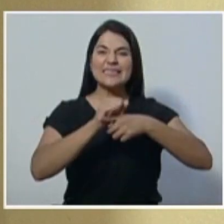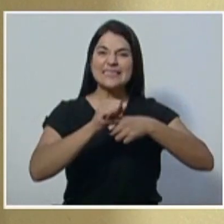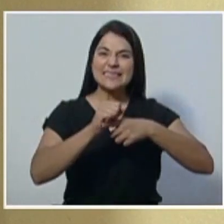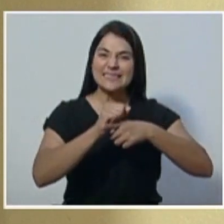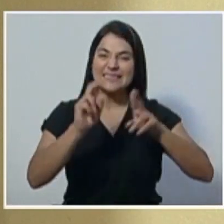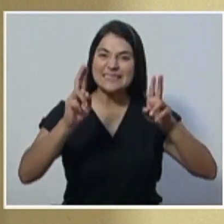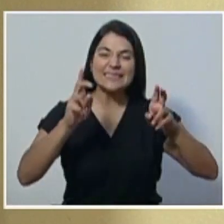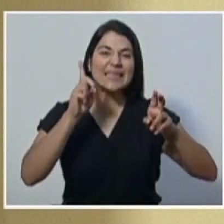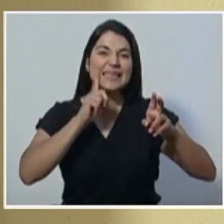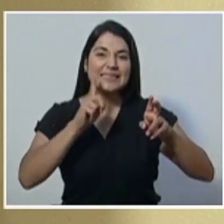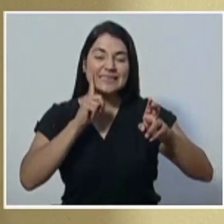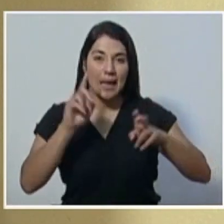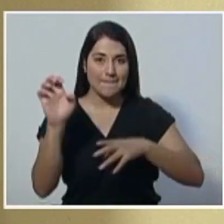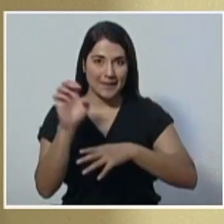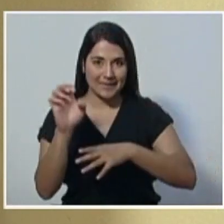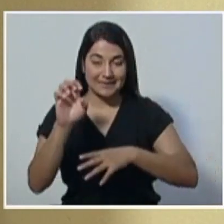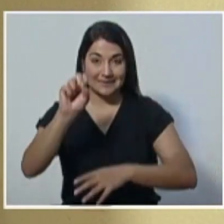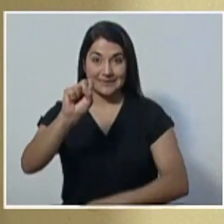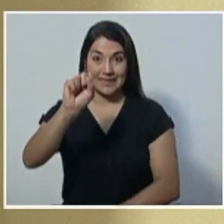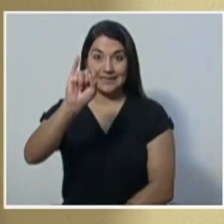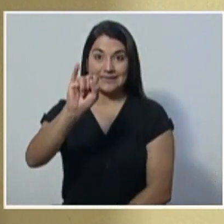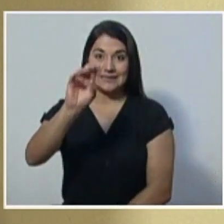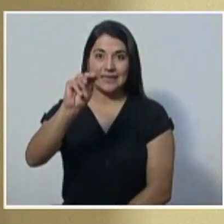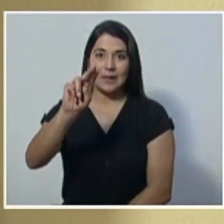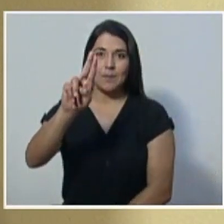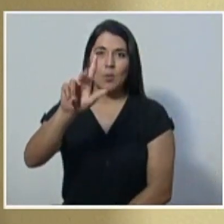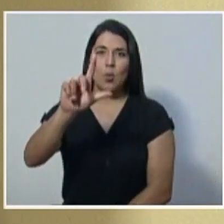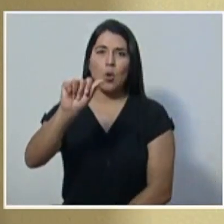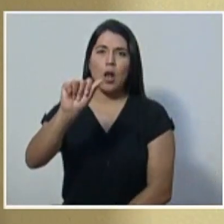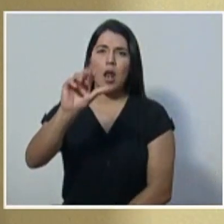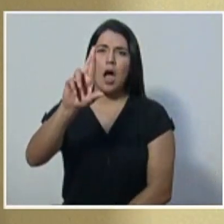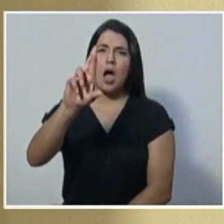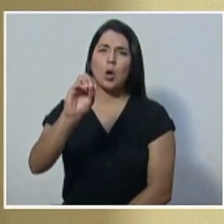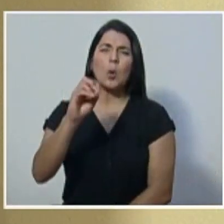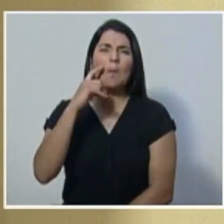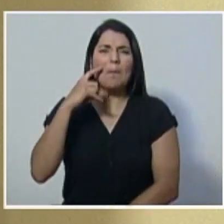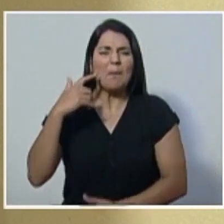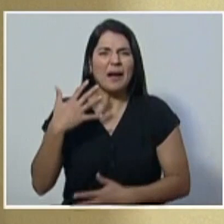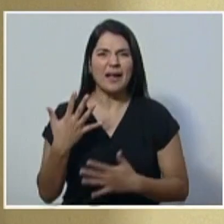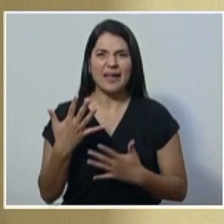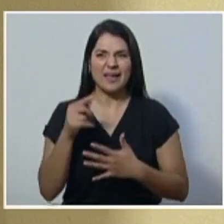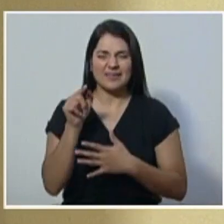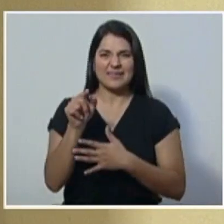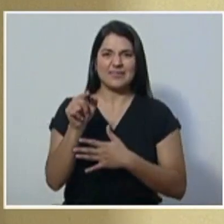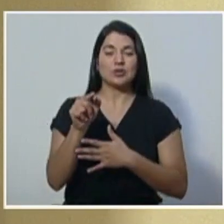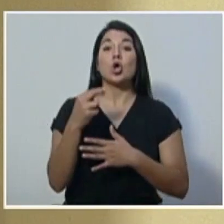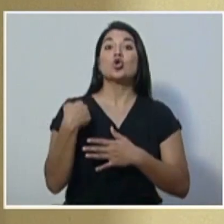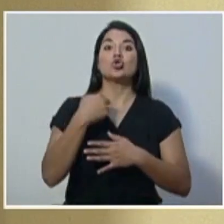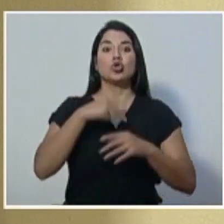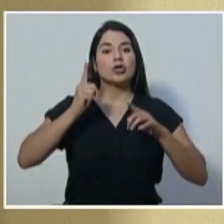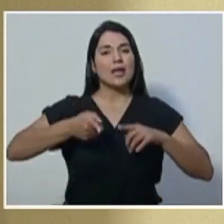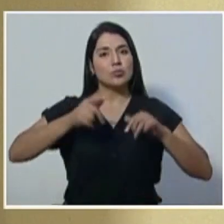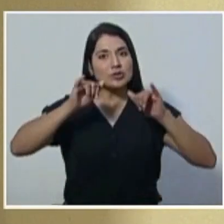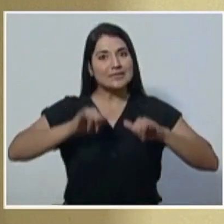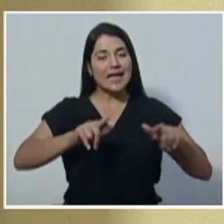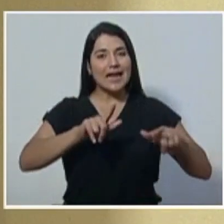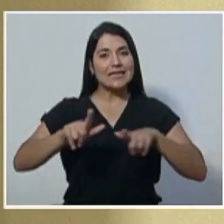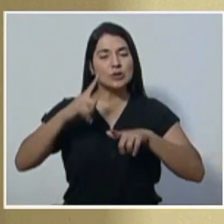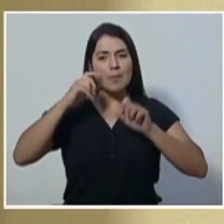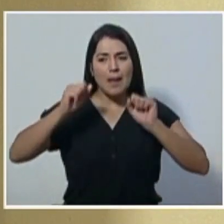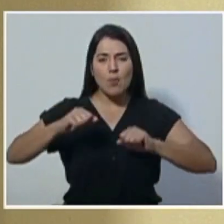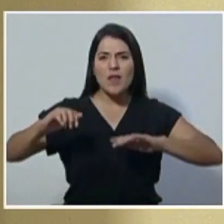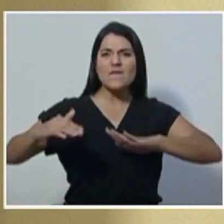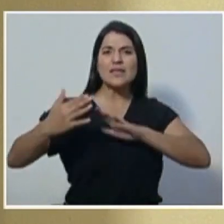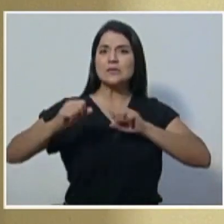Nacional del Simulacro se instauró para prepararnos como país para enfrentar terremotos y diversas